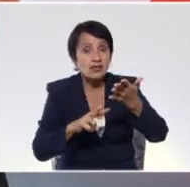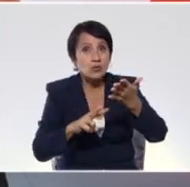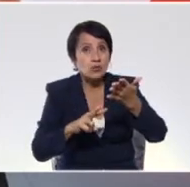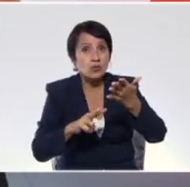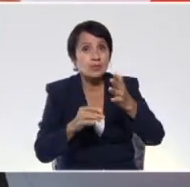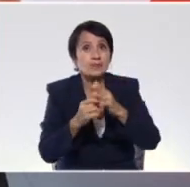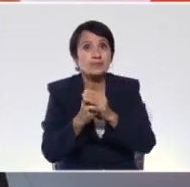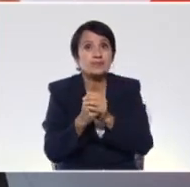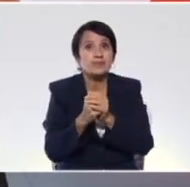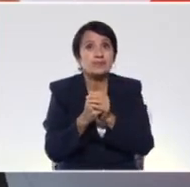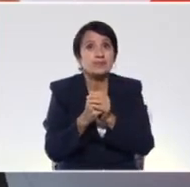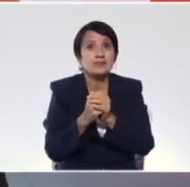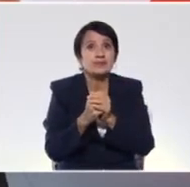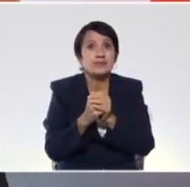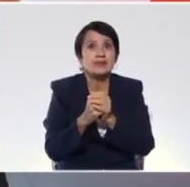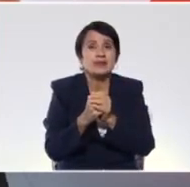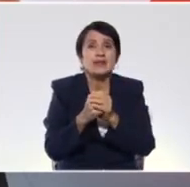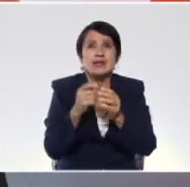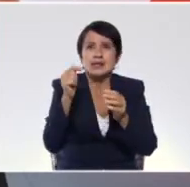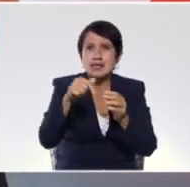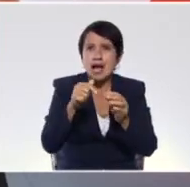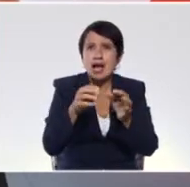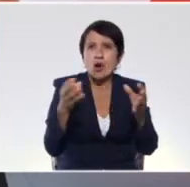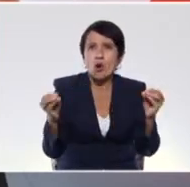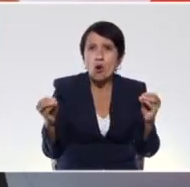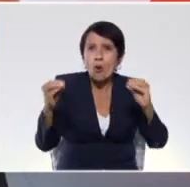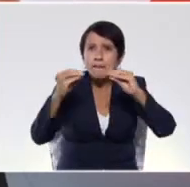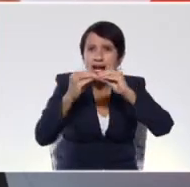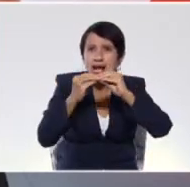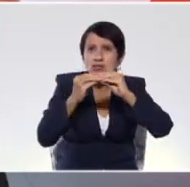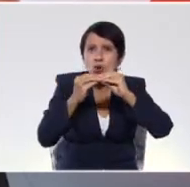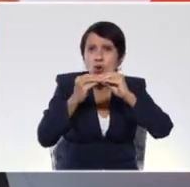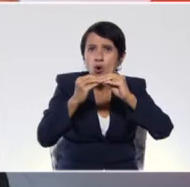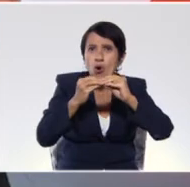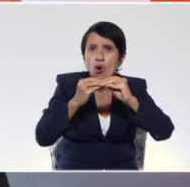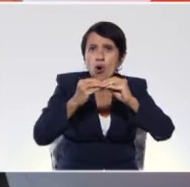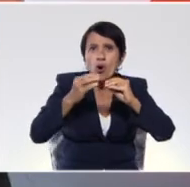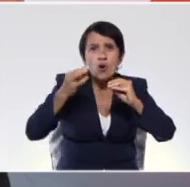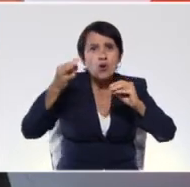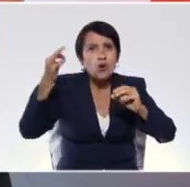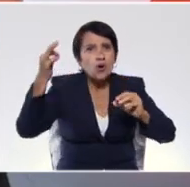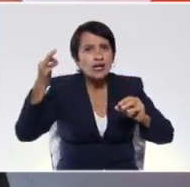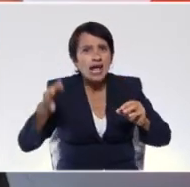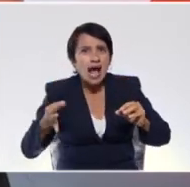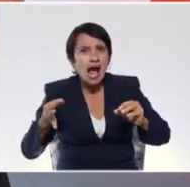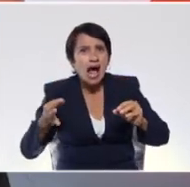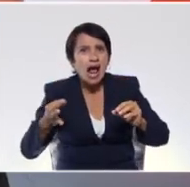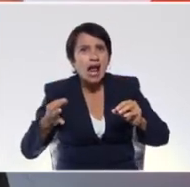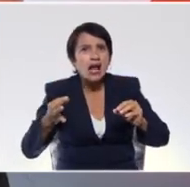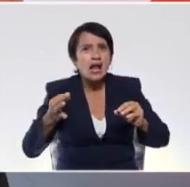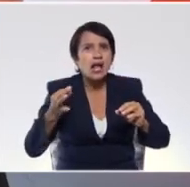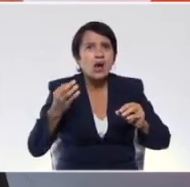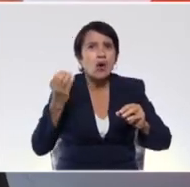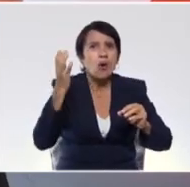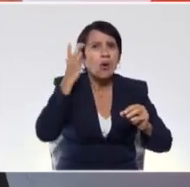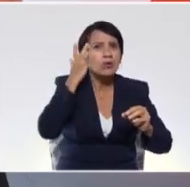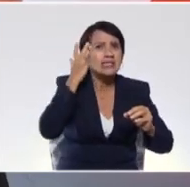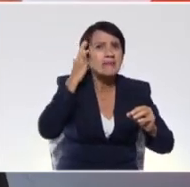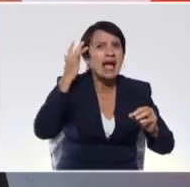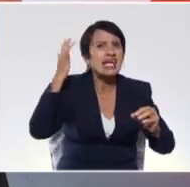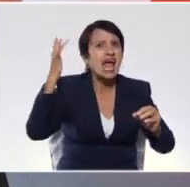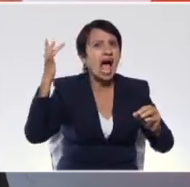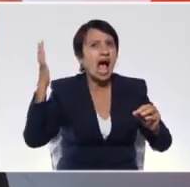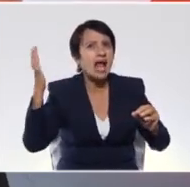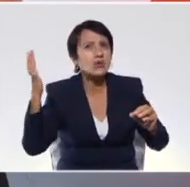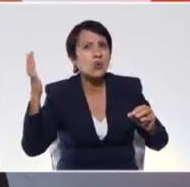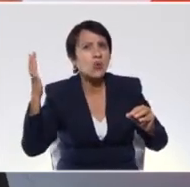están ahí comparando lo real con lo imaginario, dándole ahí una semejanza.